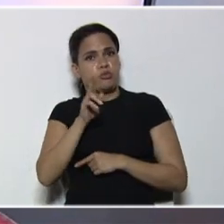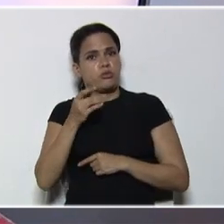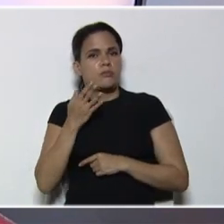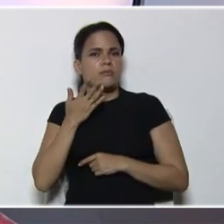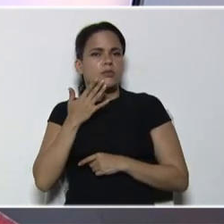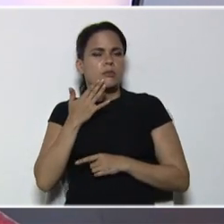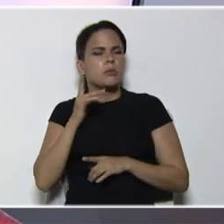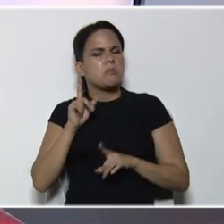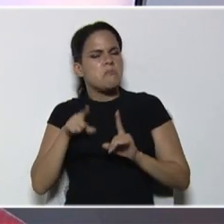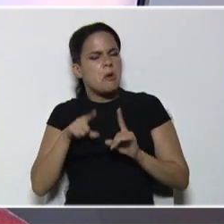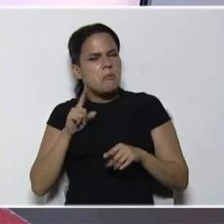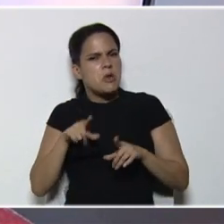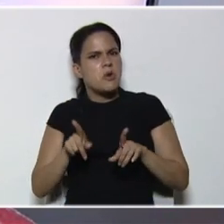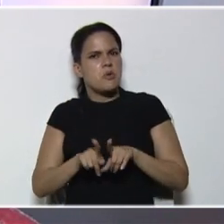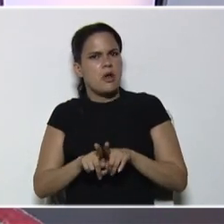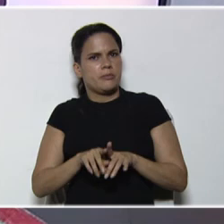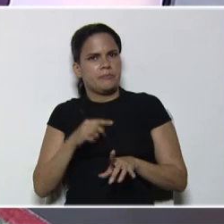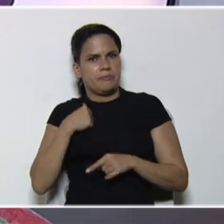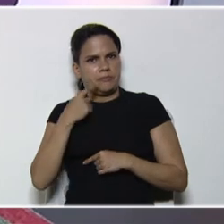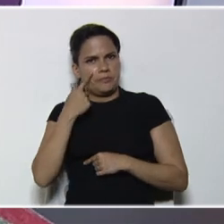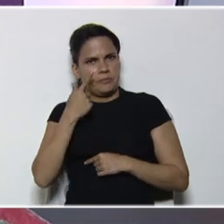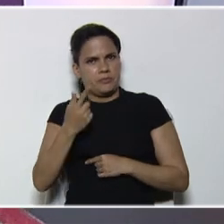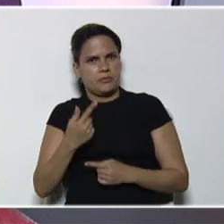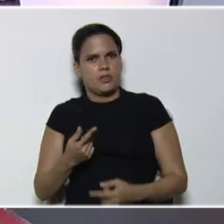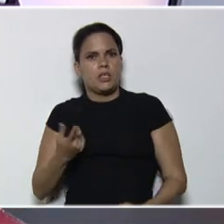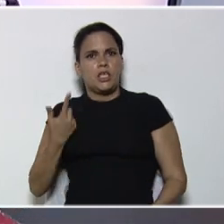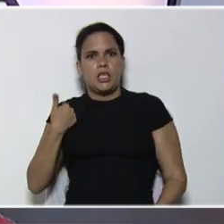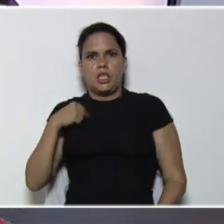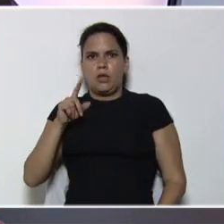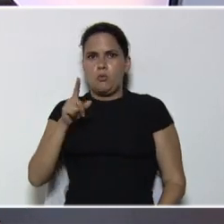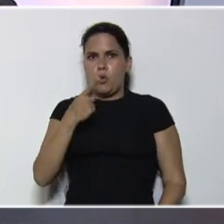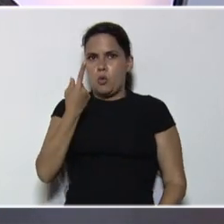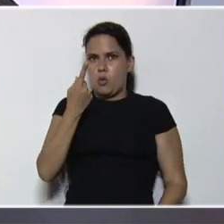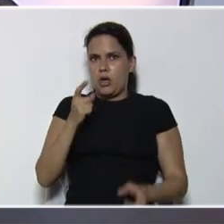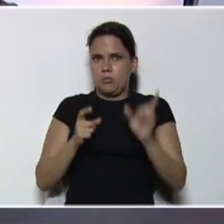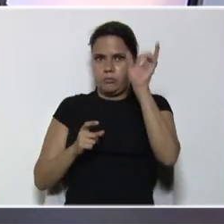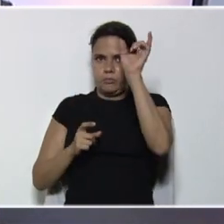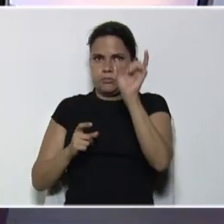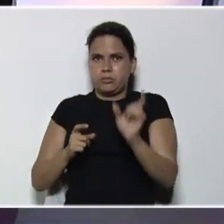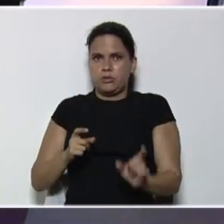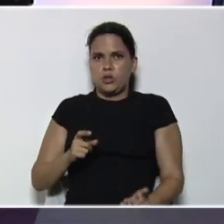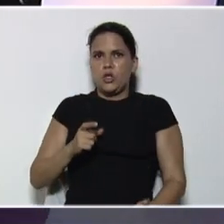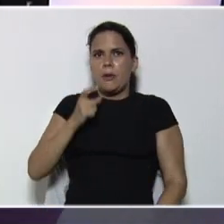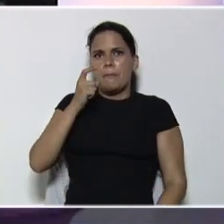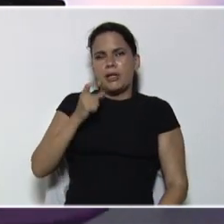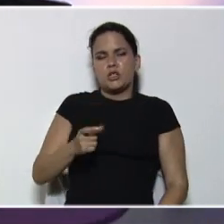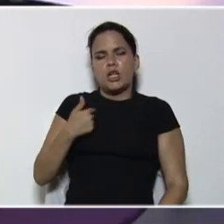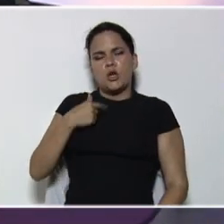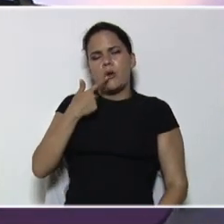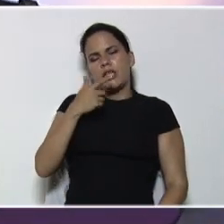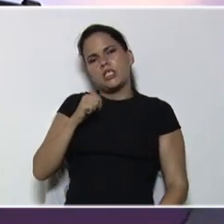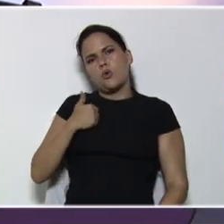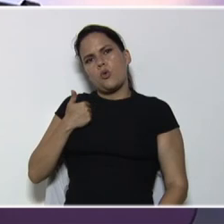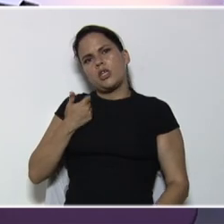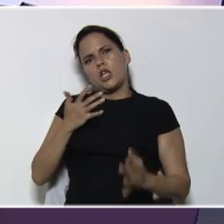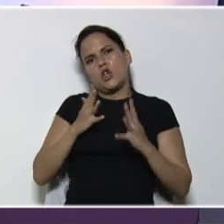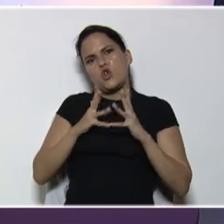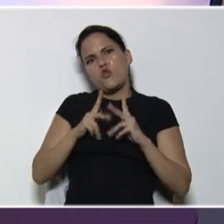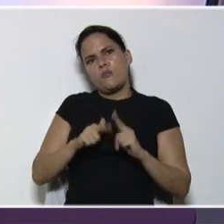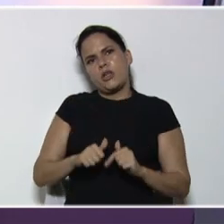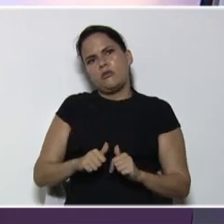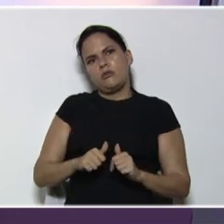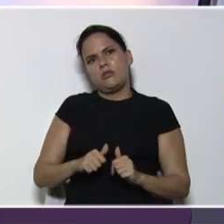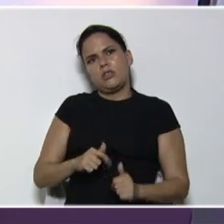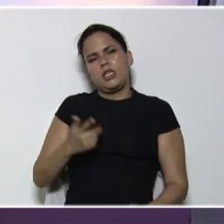parecido, fíjense, tenemos, una primera columna, donde una persona, nos va a decir, un número al azar, y tenemos, una serie,